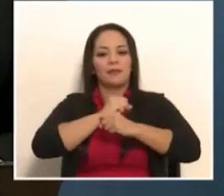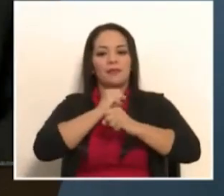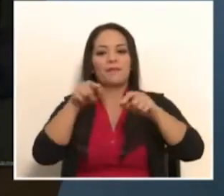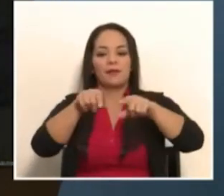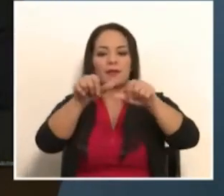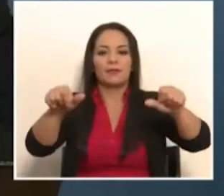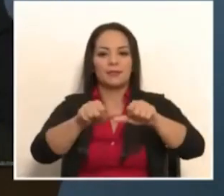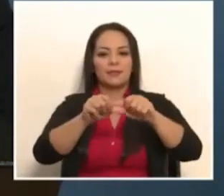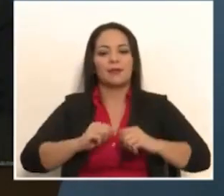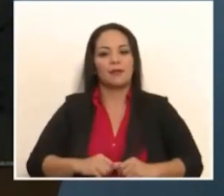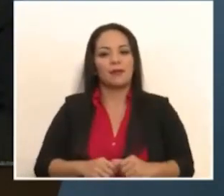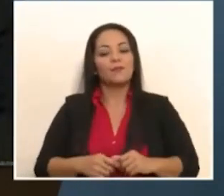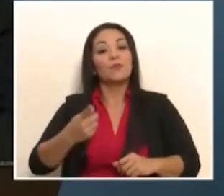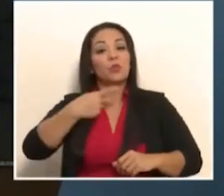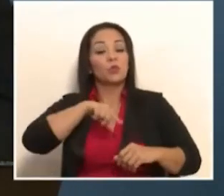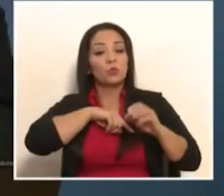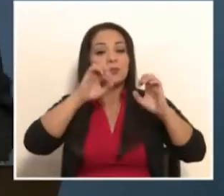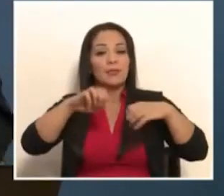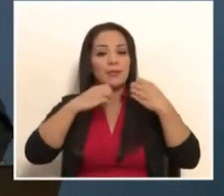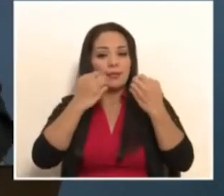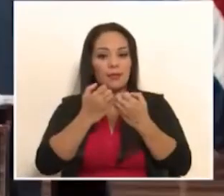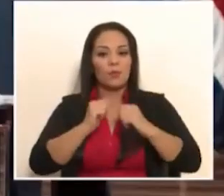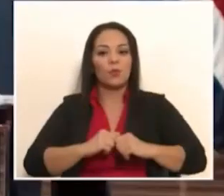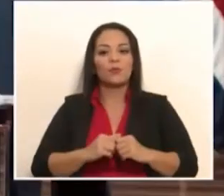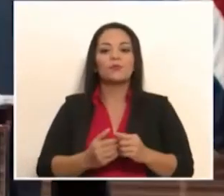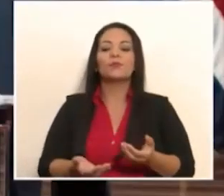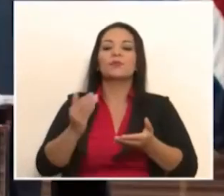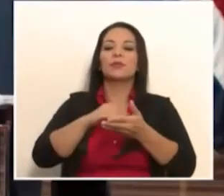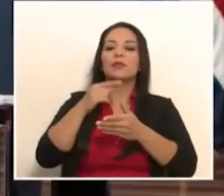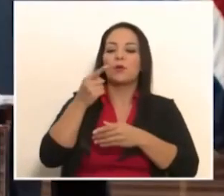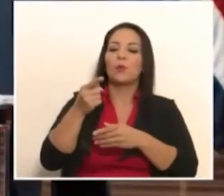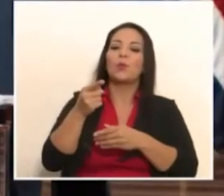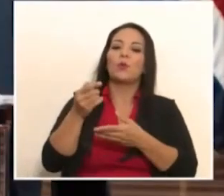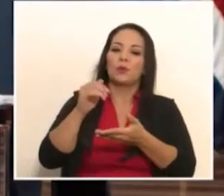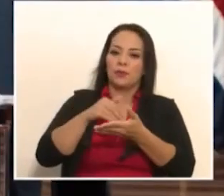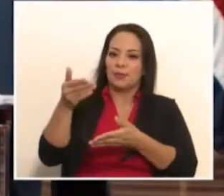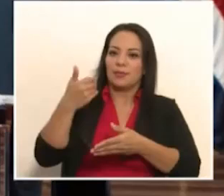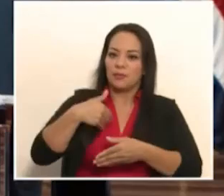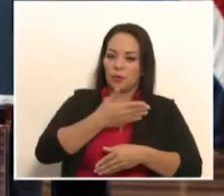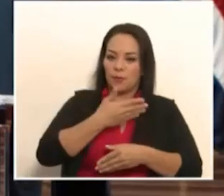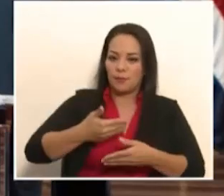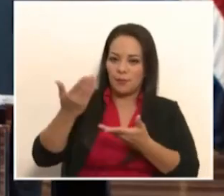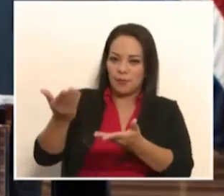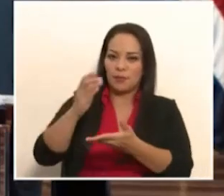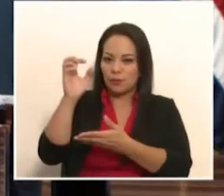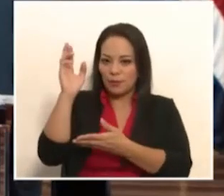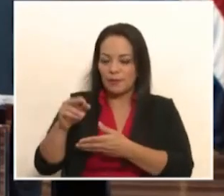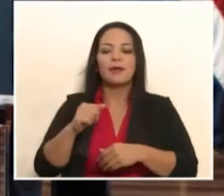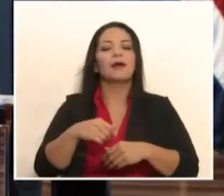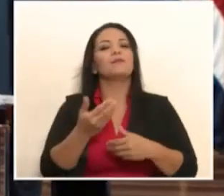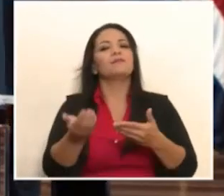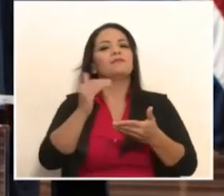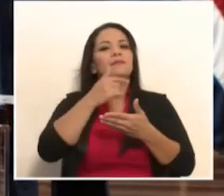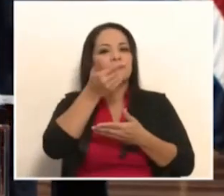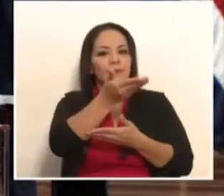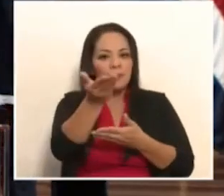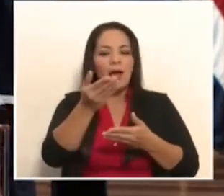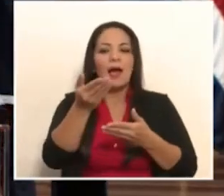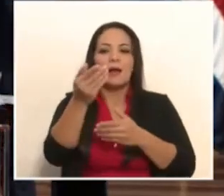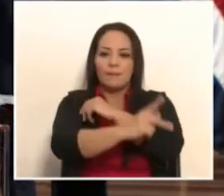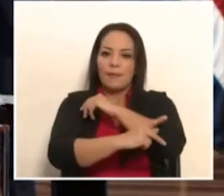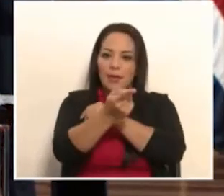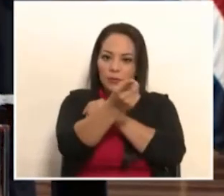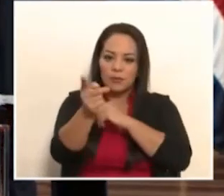Como equipo, reiteramos al señor presidente de la República, al país y a la opinión pública, nuestro mayor